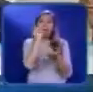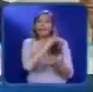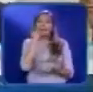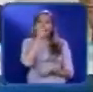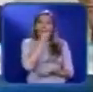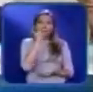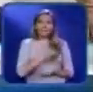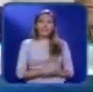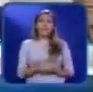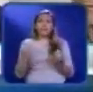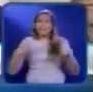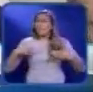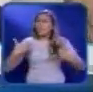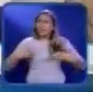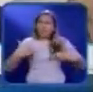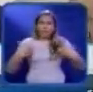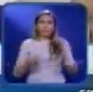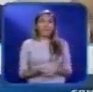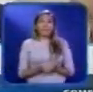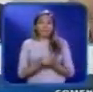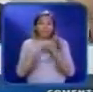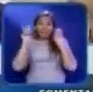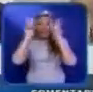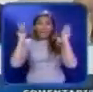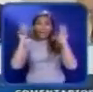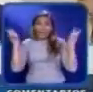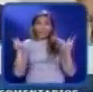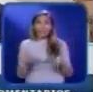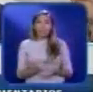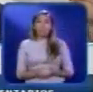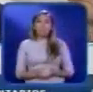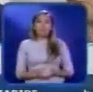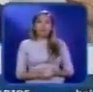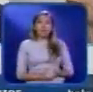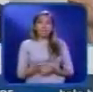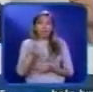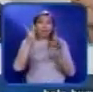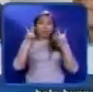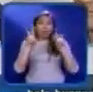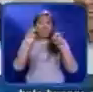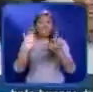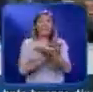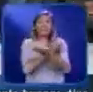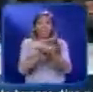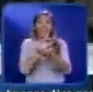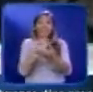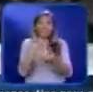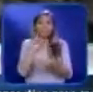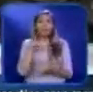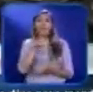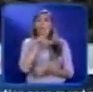muy contentos el tema promocional de la nueva calle como tal, eso no es verdad